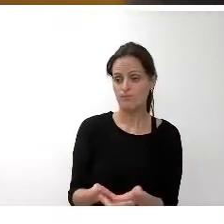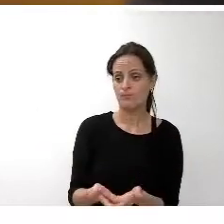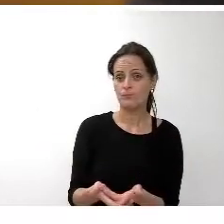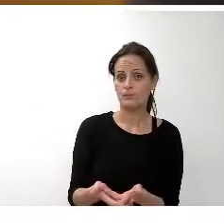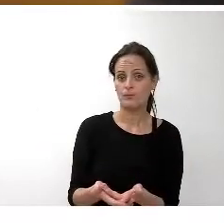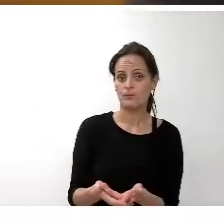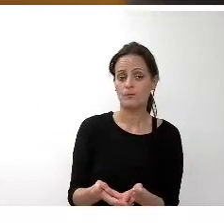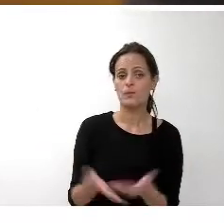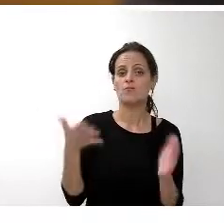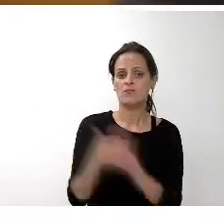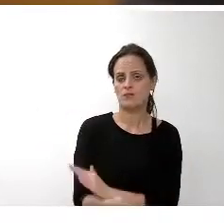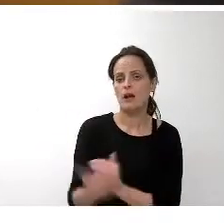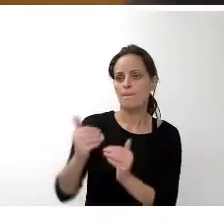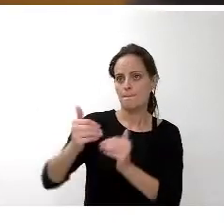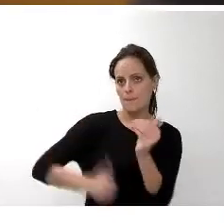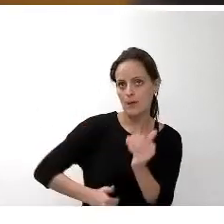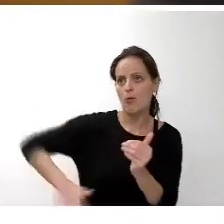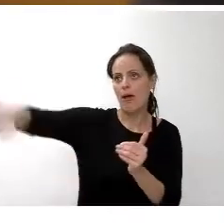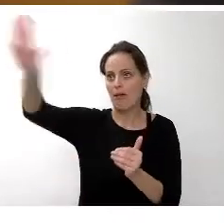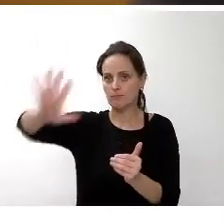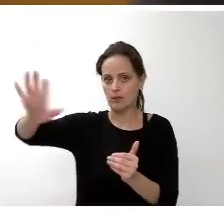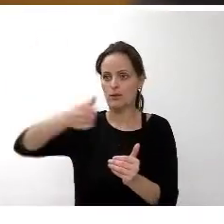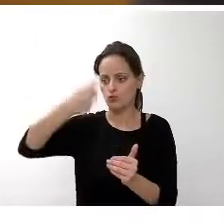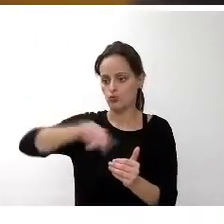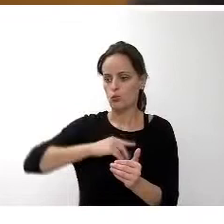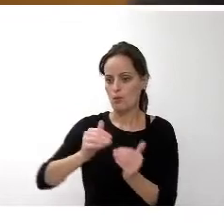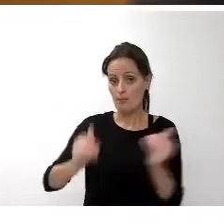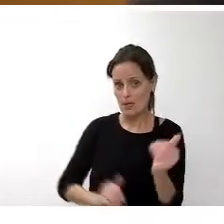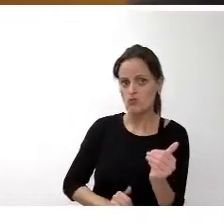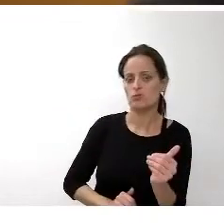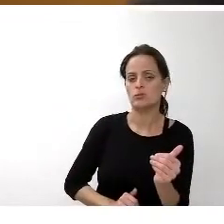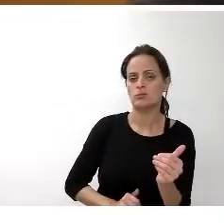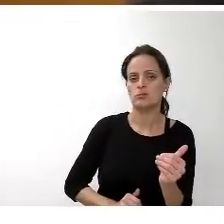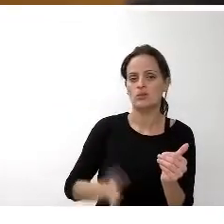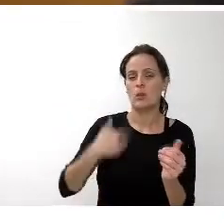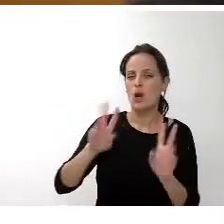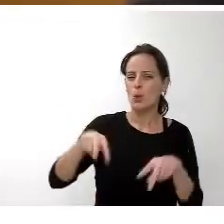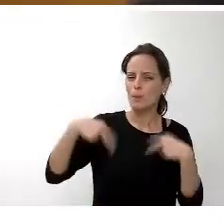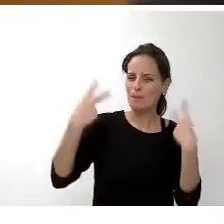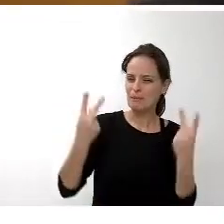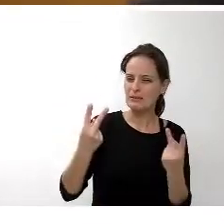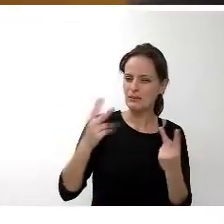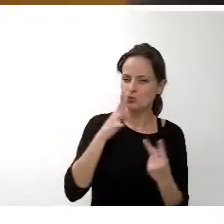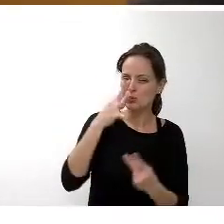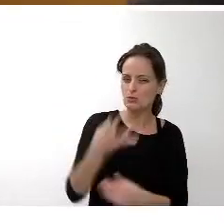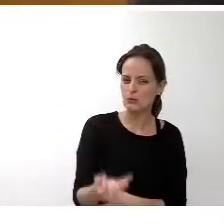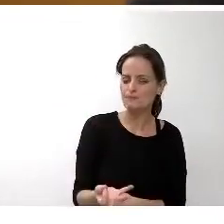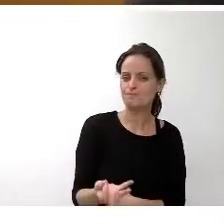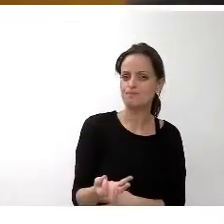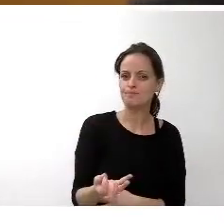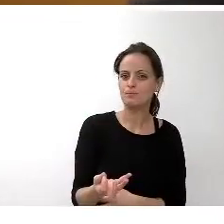ratios de la Administración central y autonómica. Y, por lo tanto, nos permite, en esta legislatura, en la medida de nuestras posibilidades,